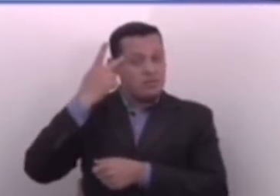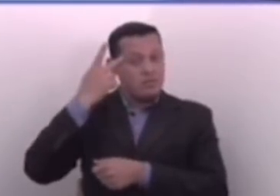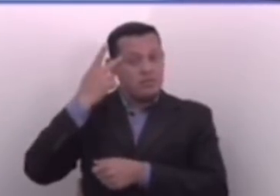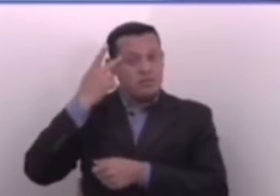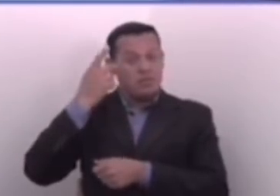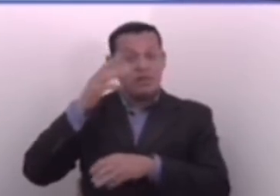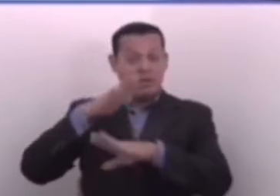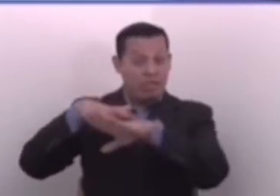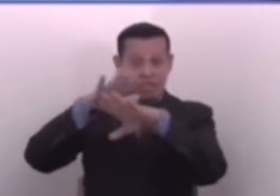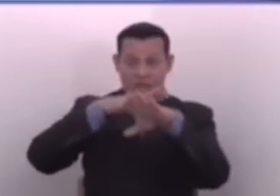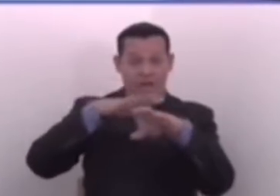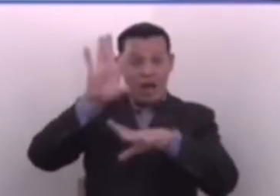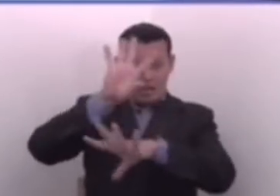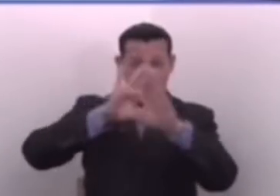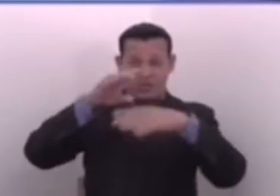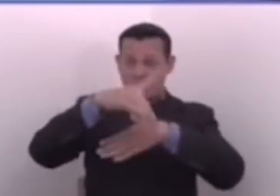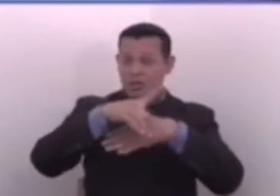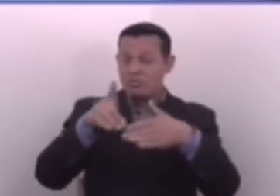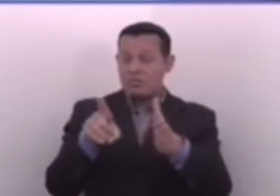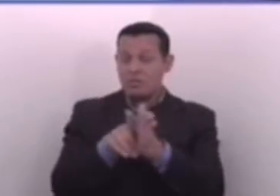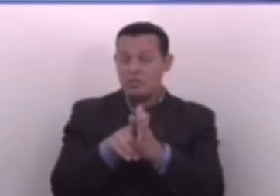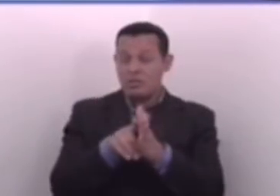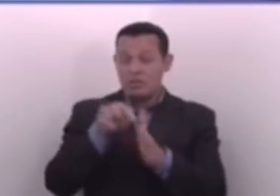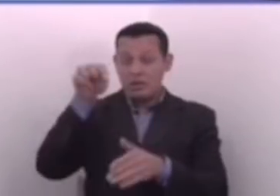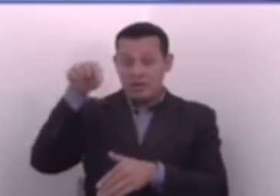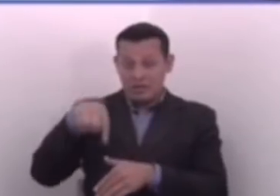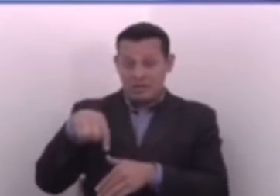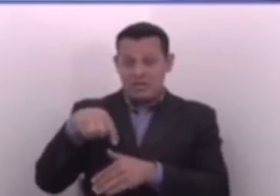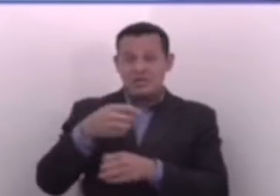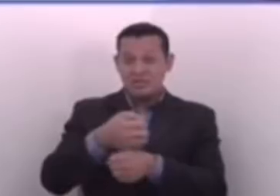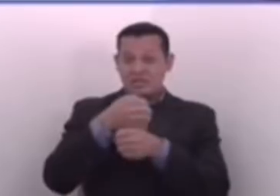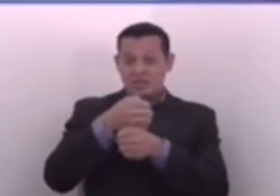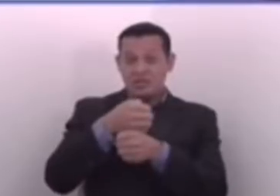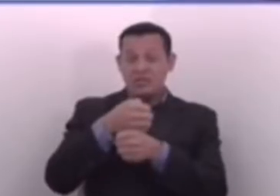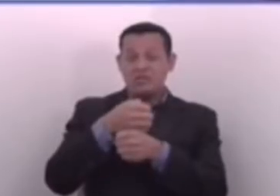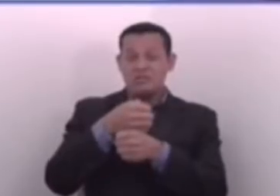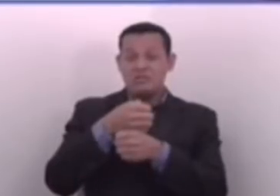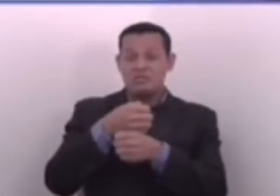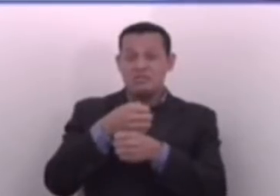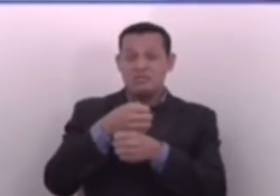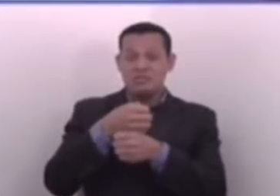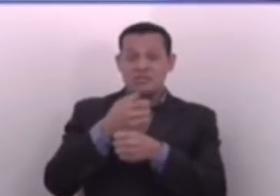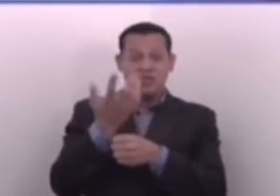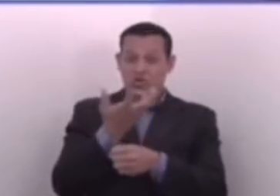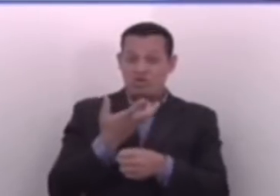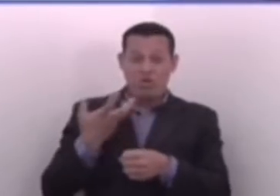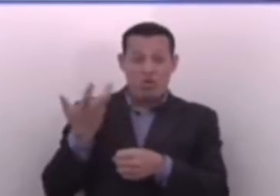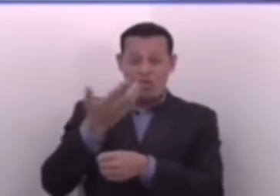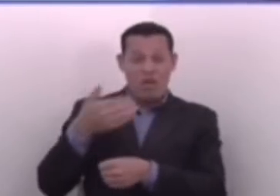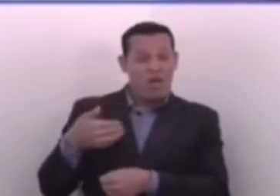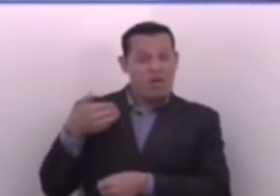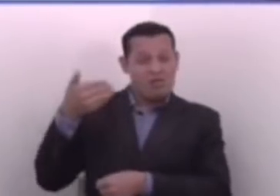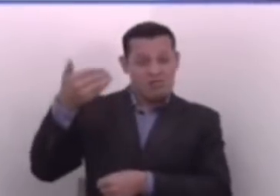acaban de anunciar algunos diputados acá. Seguramente vamos a pasar todo el año